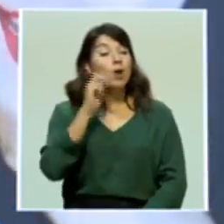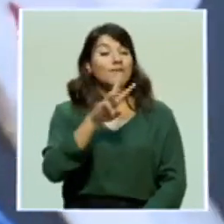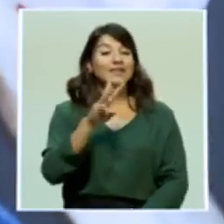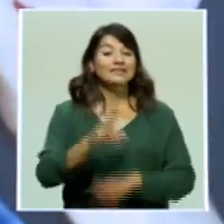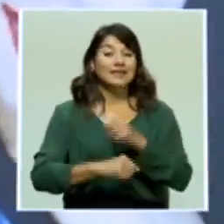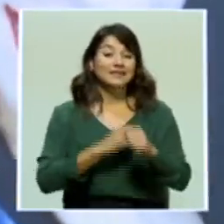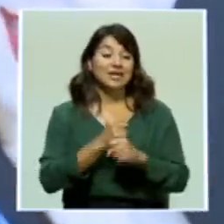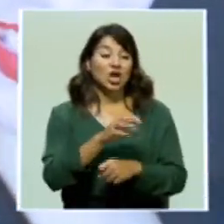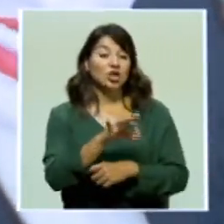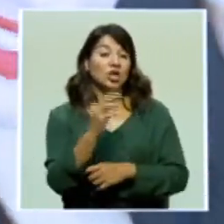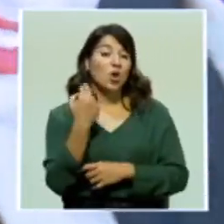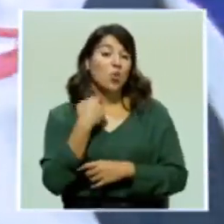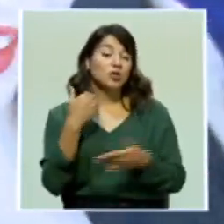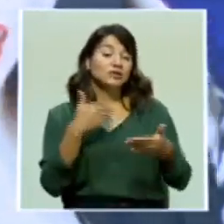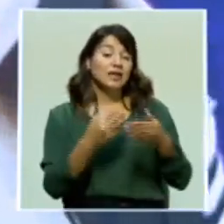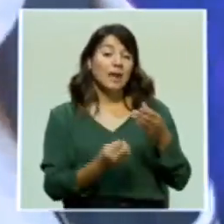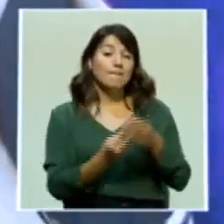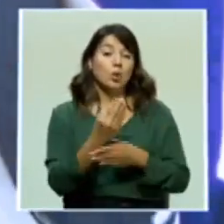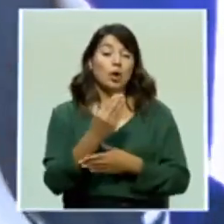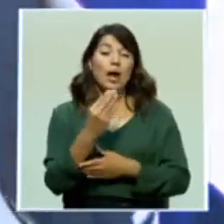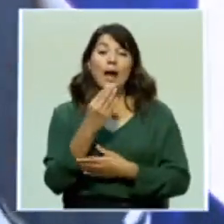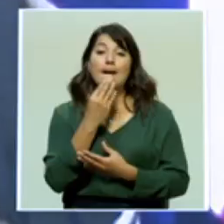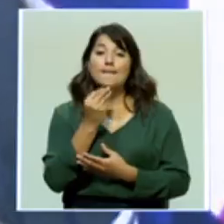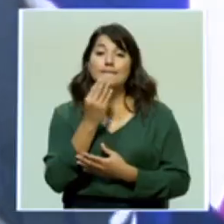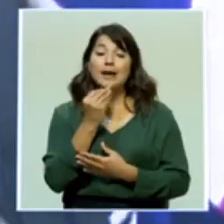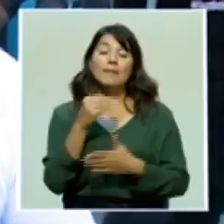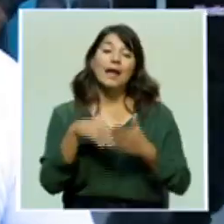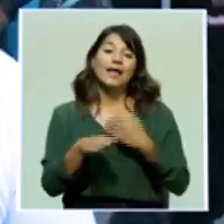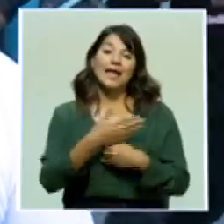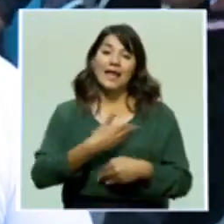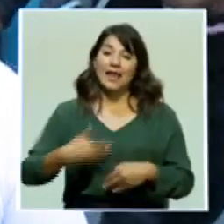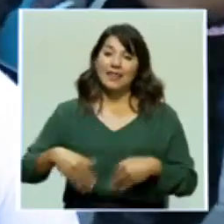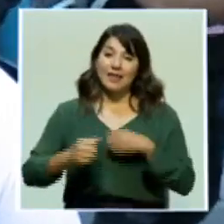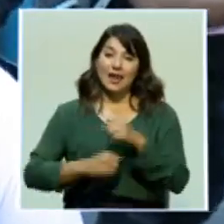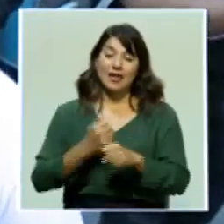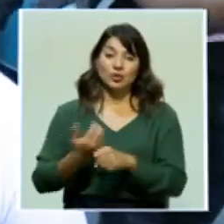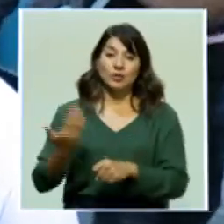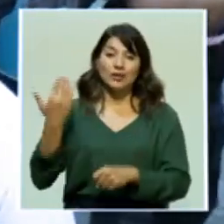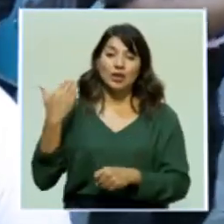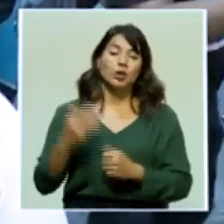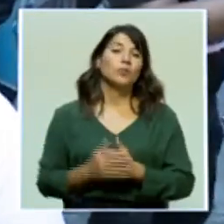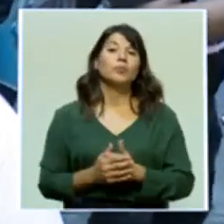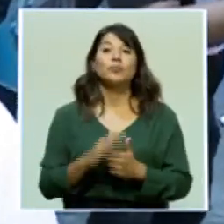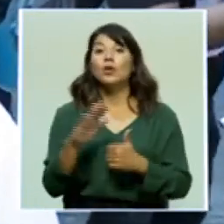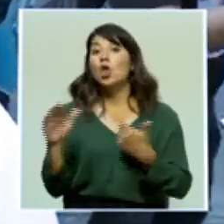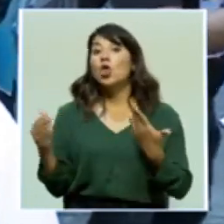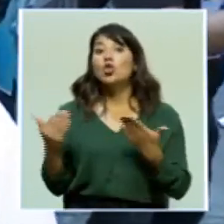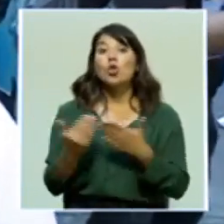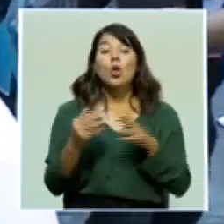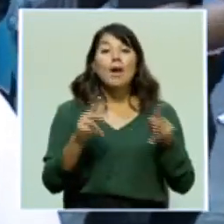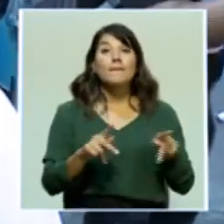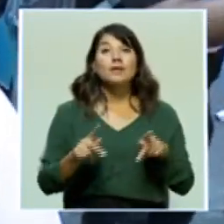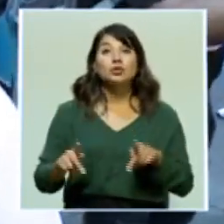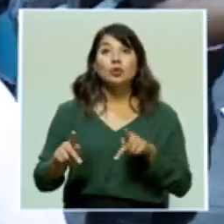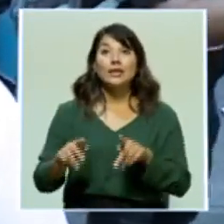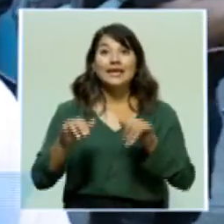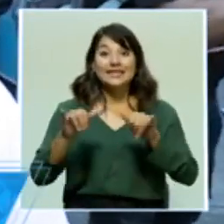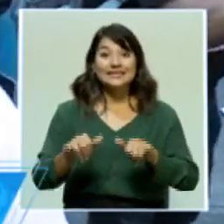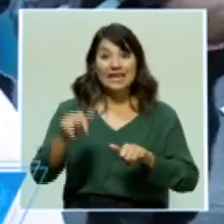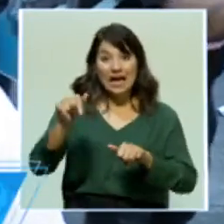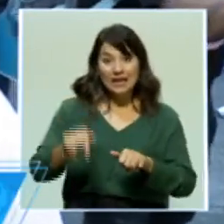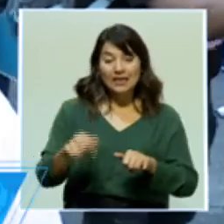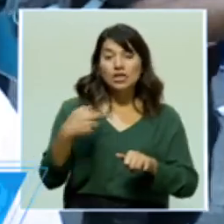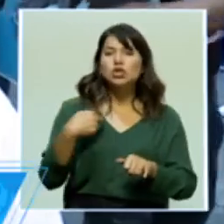encontrados cerca del volcán Barba, en Heredia, el año anterior. Todas las personas que estamos aquí, yo, queremos